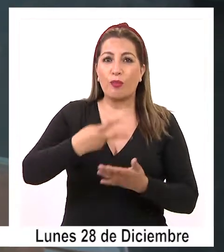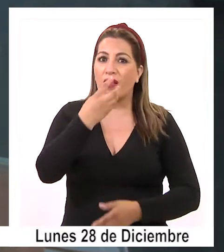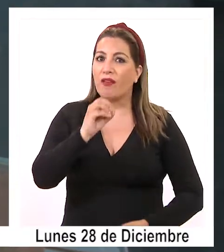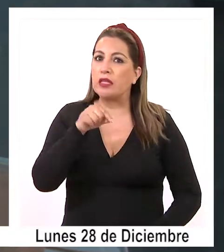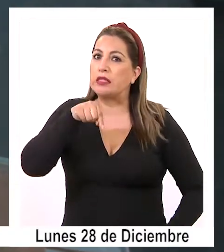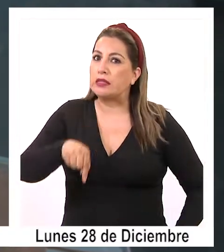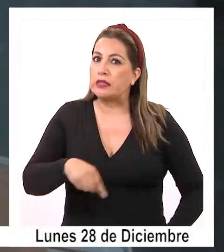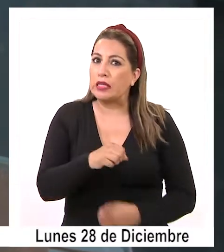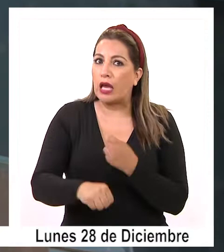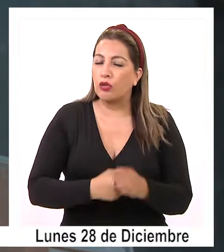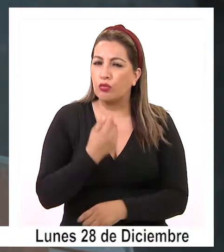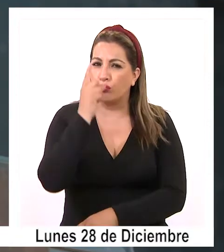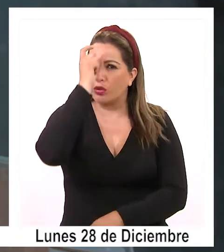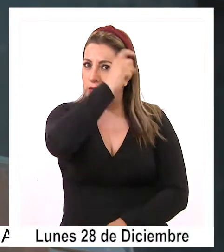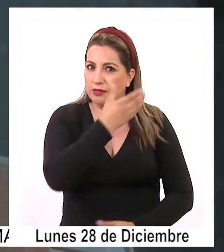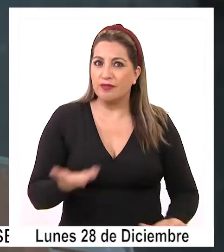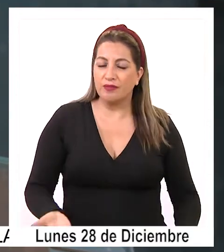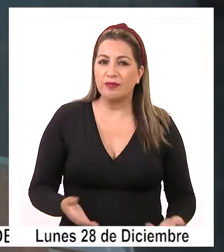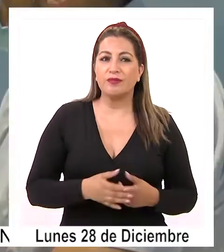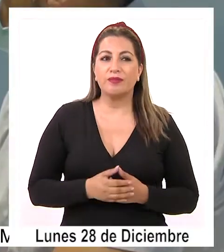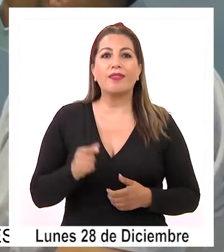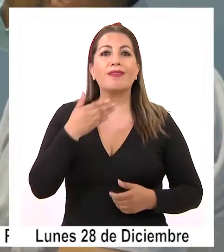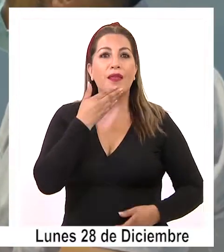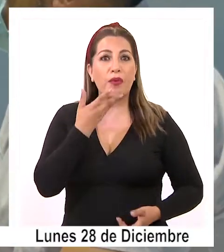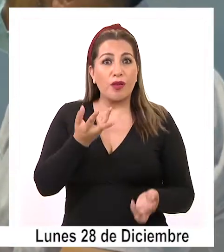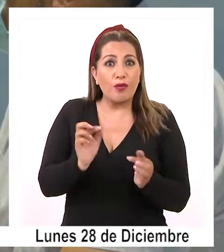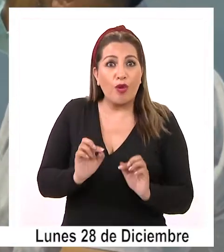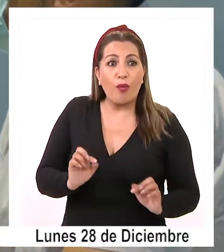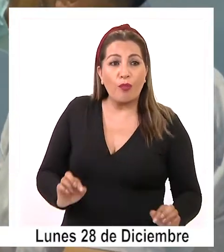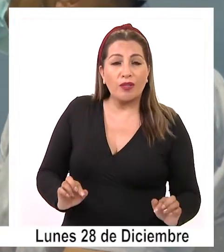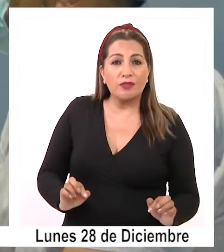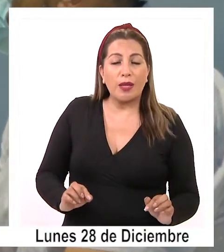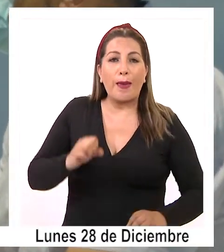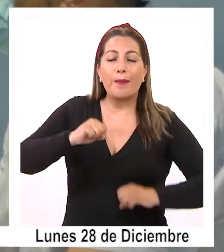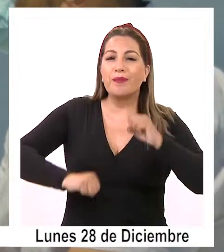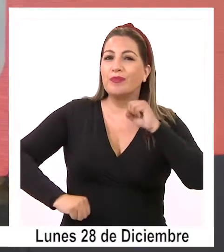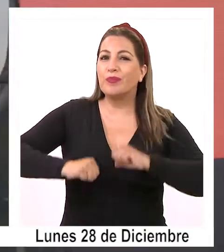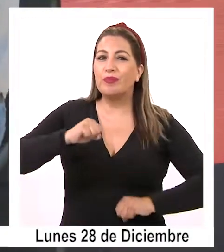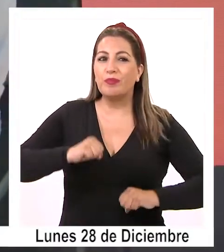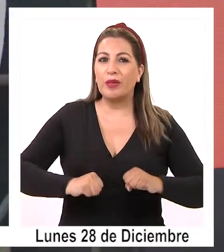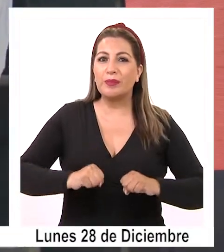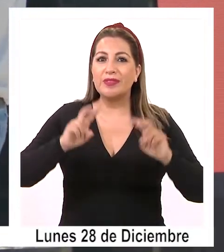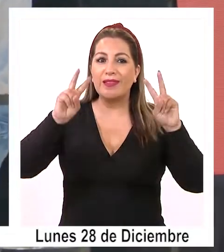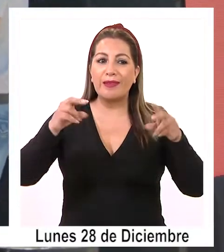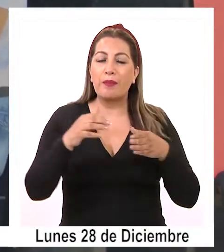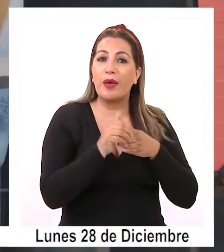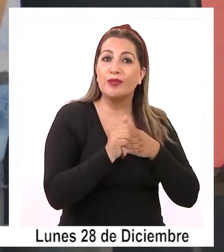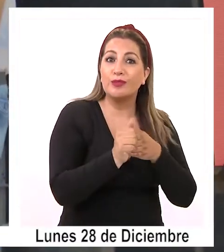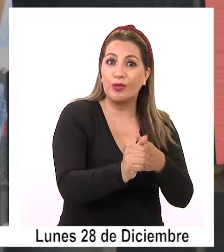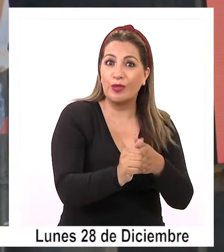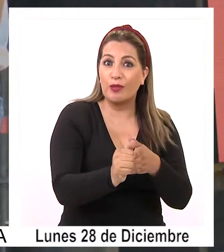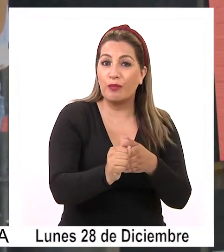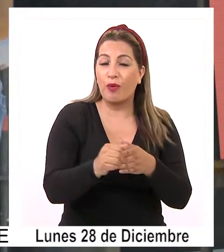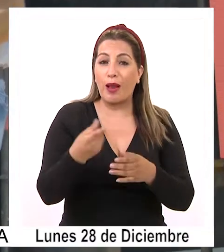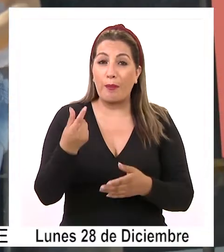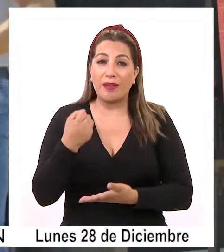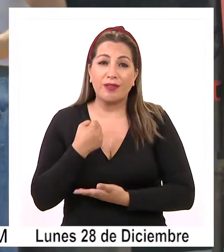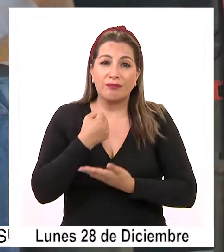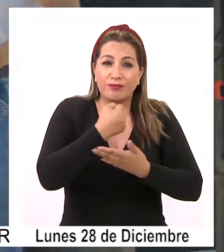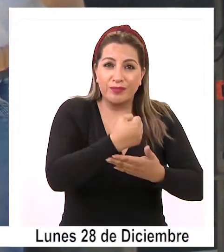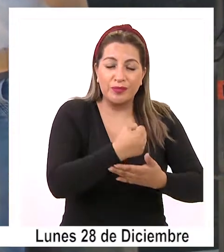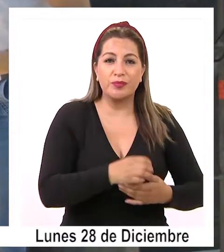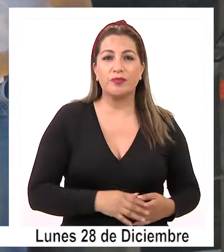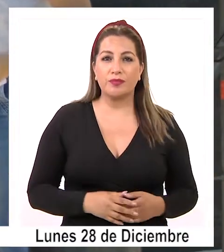ha sido un año muy difícil. En esta oportunidad fueron pymes del área de turismo las que recibieron el apoyo.